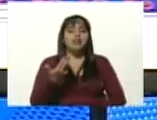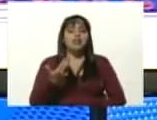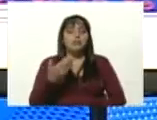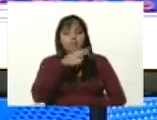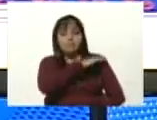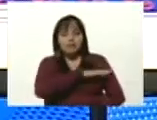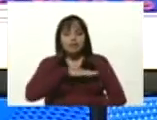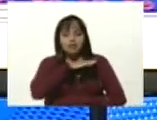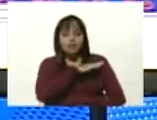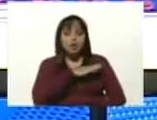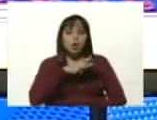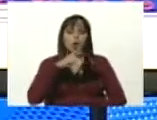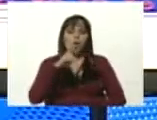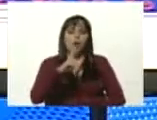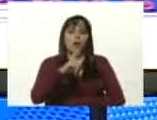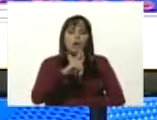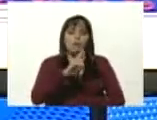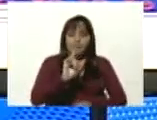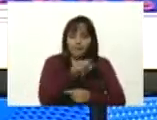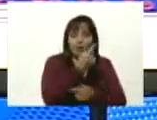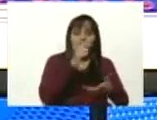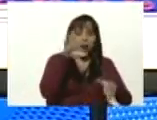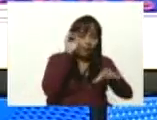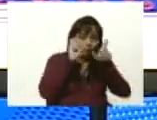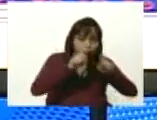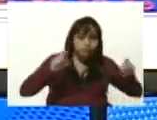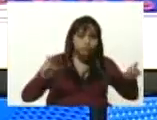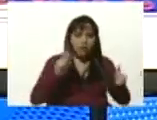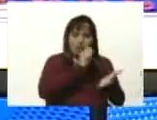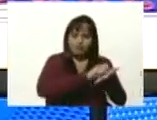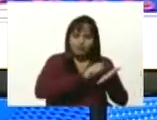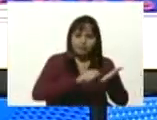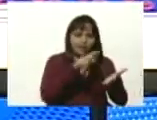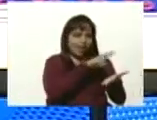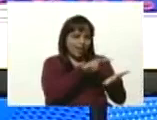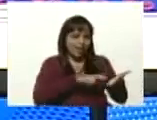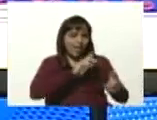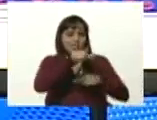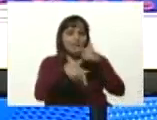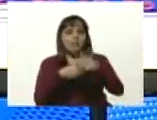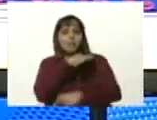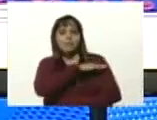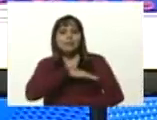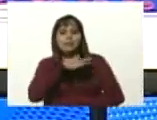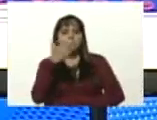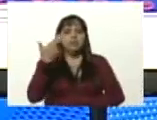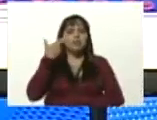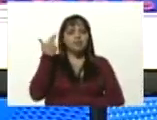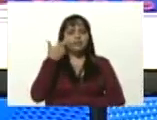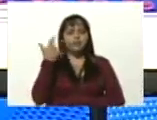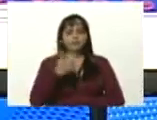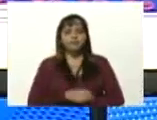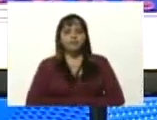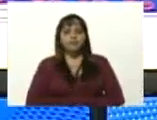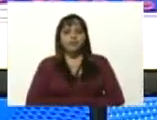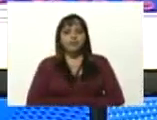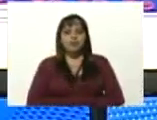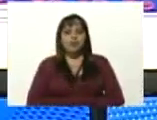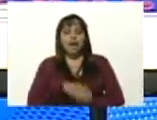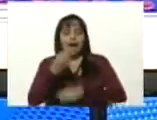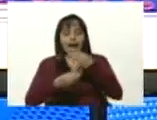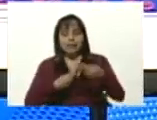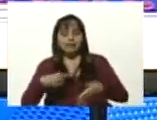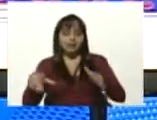para enseñar a leer, a escribir y la primaria. Tenemos la misión Rivas, para sacar una